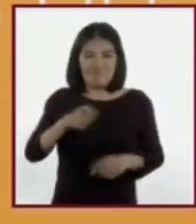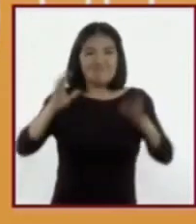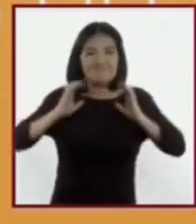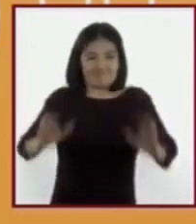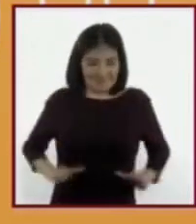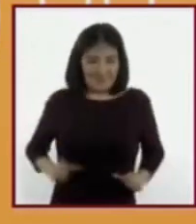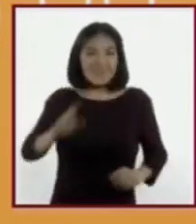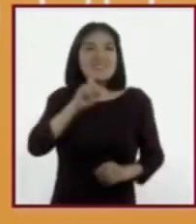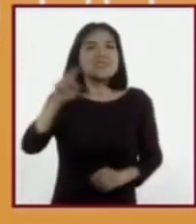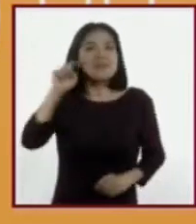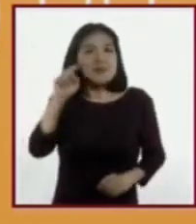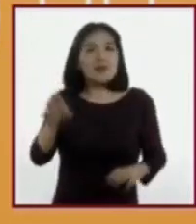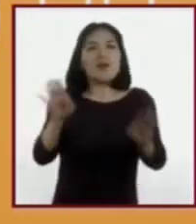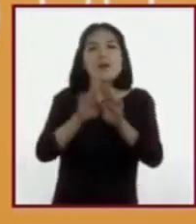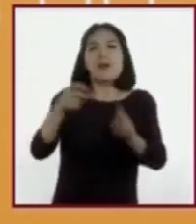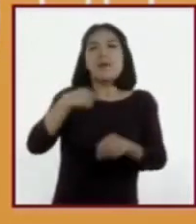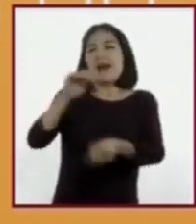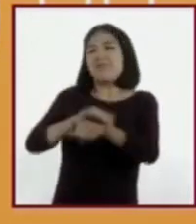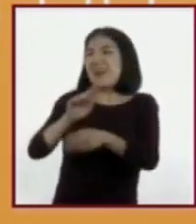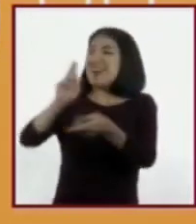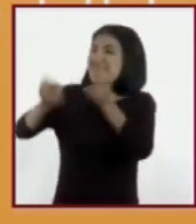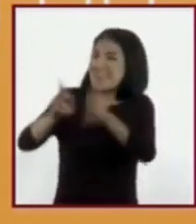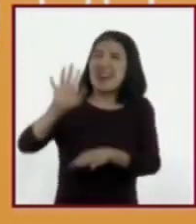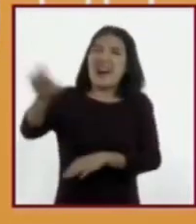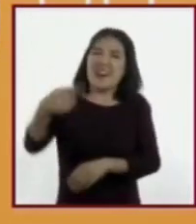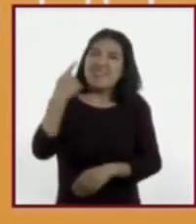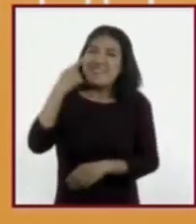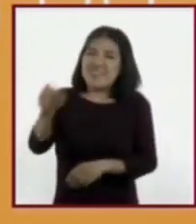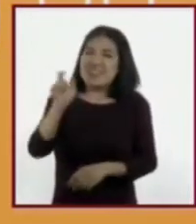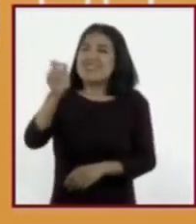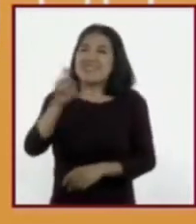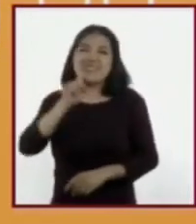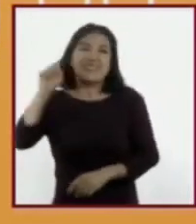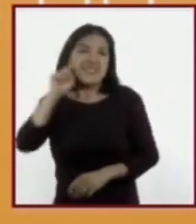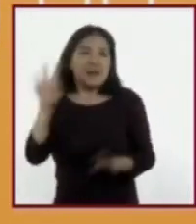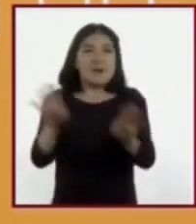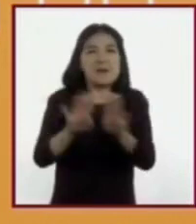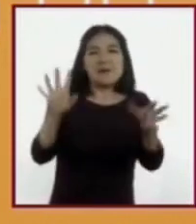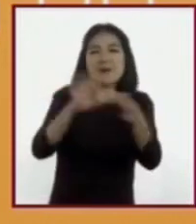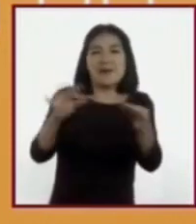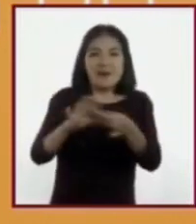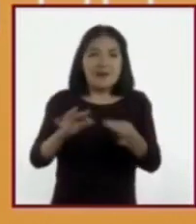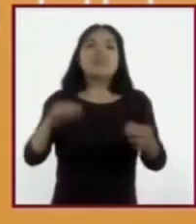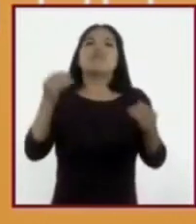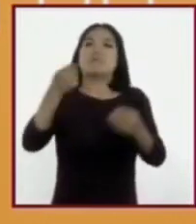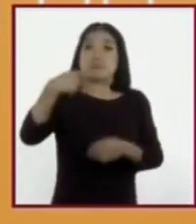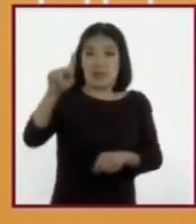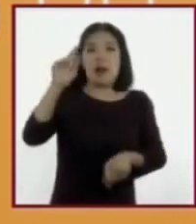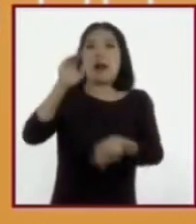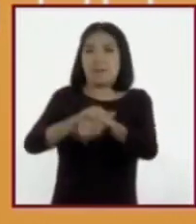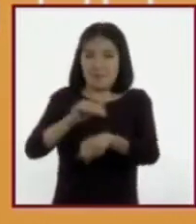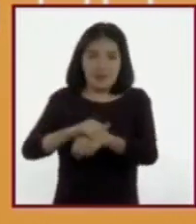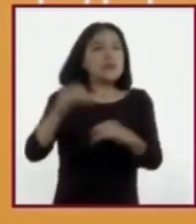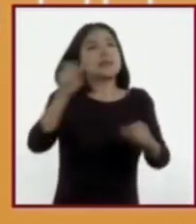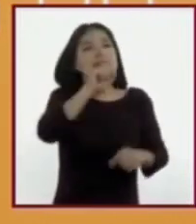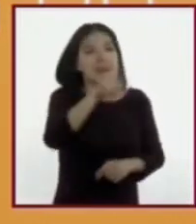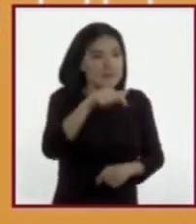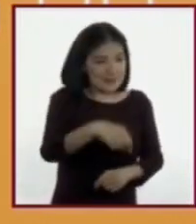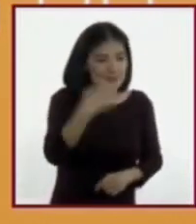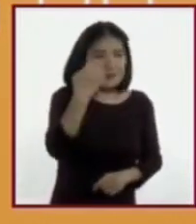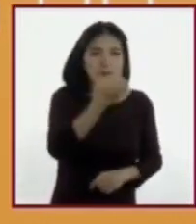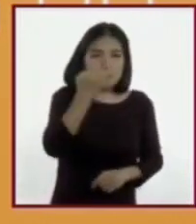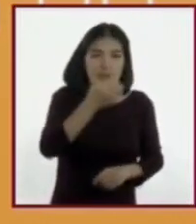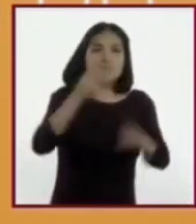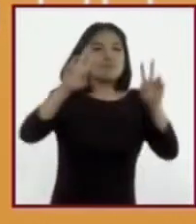Un tema entre los amigos, tal vez con la familia y es importante abordarlo también desde la escuela. Así que esperamos que